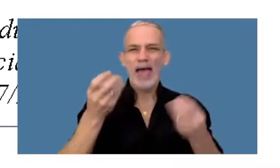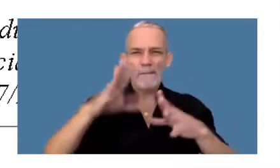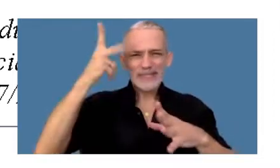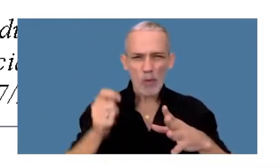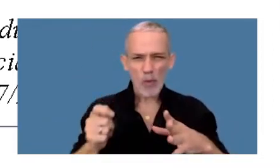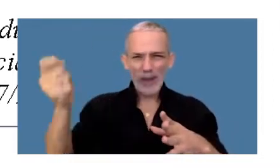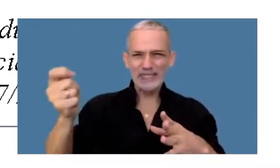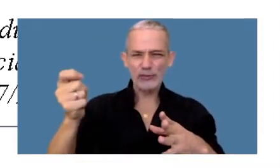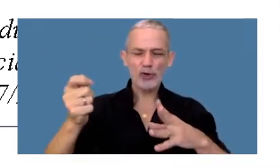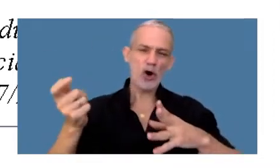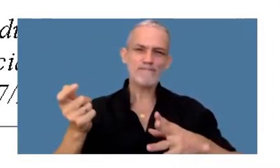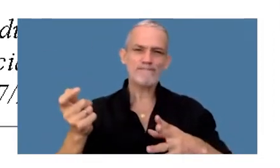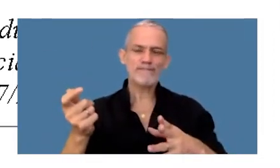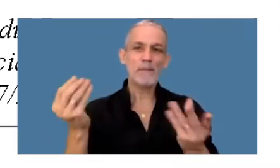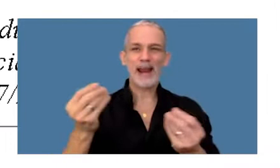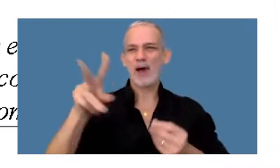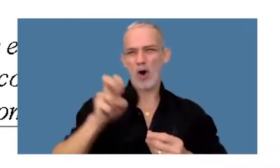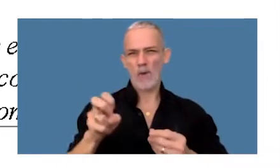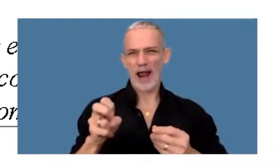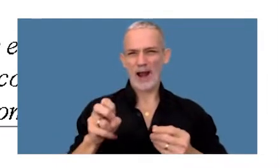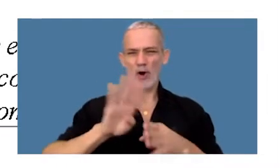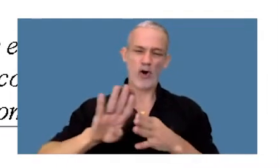acción de cobro.